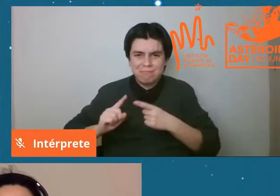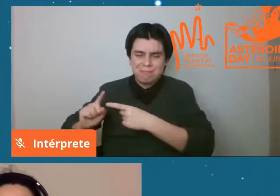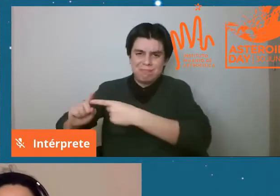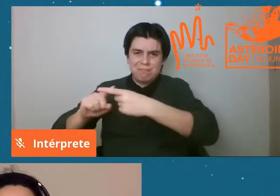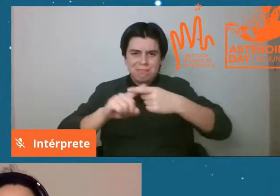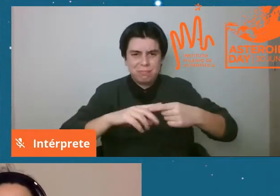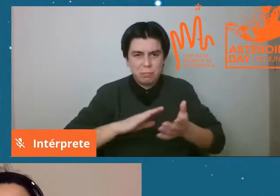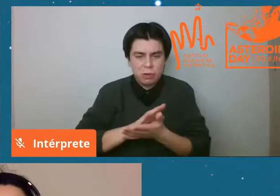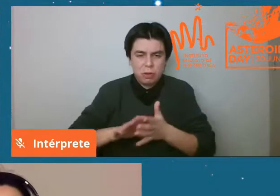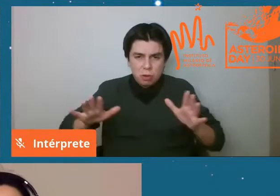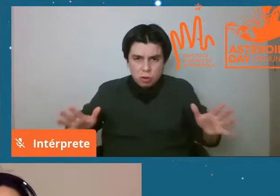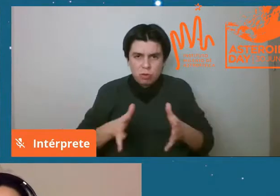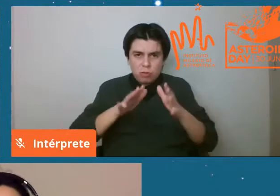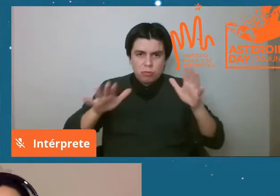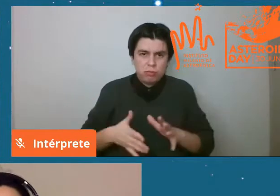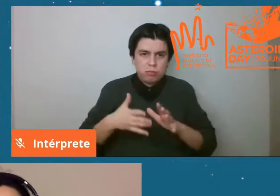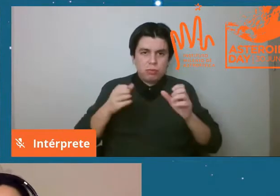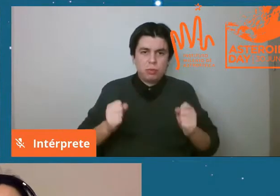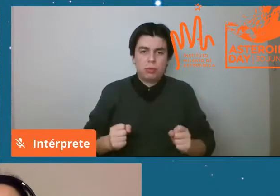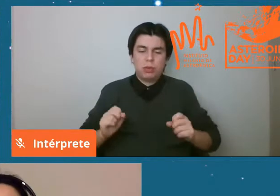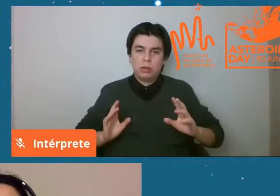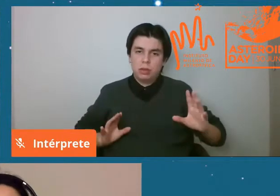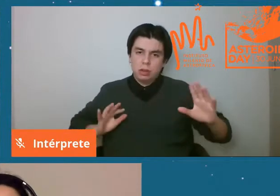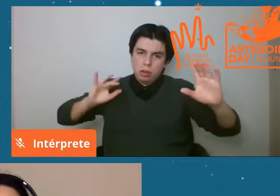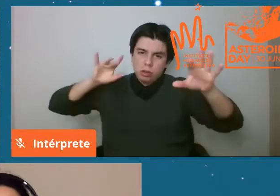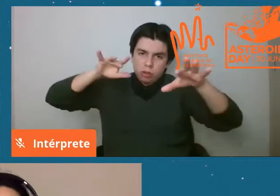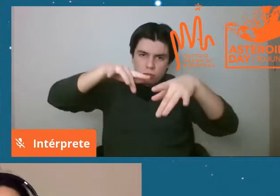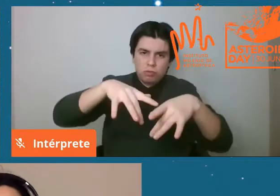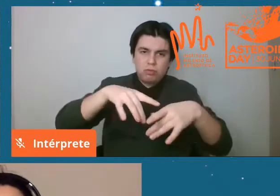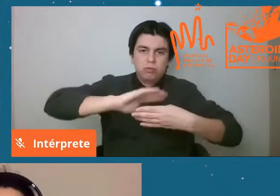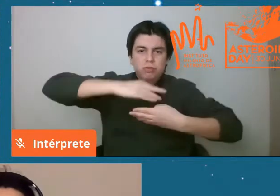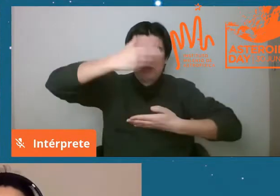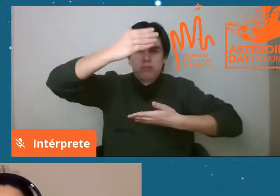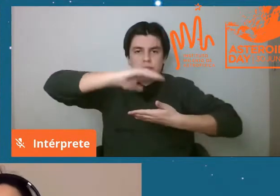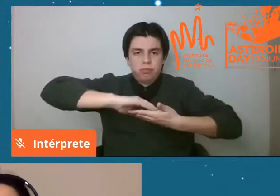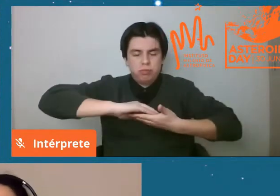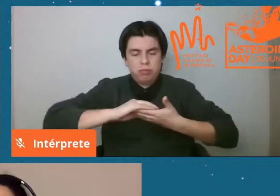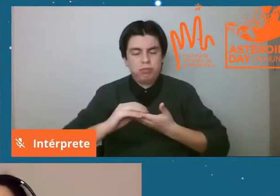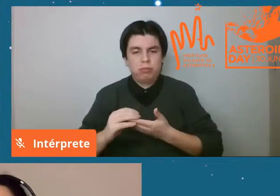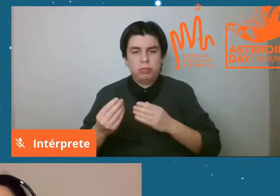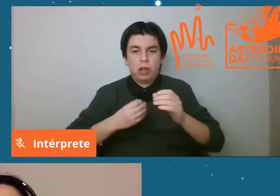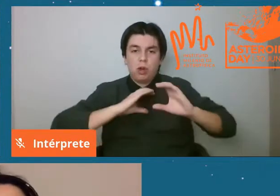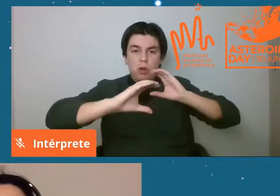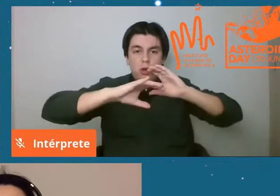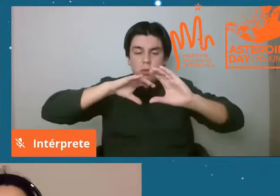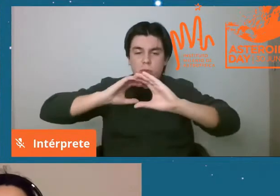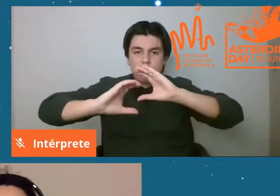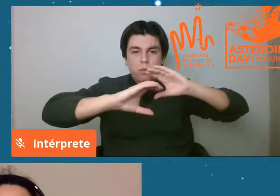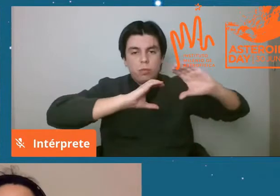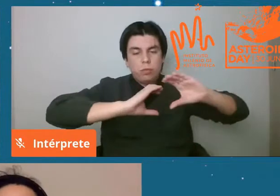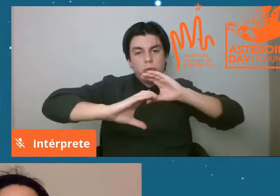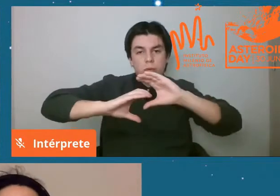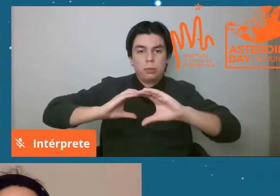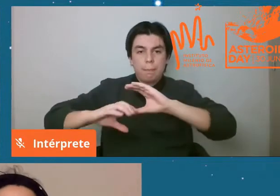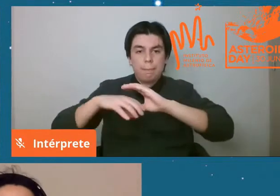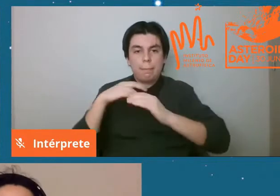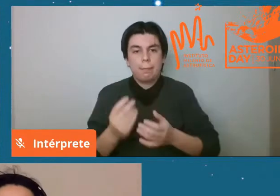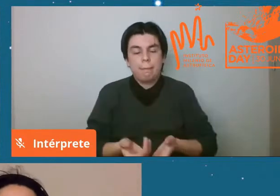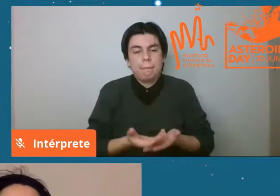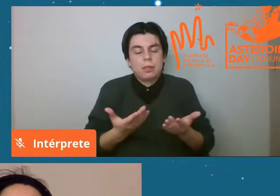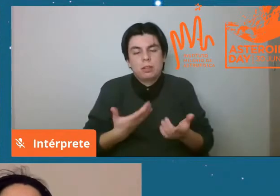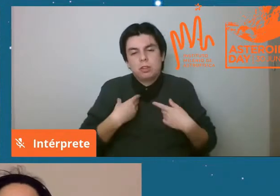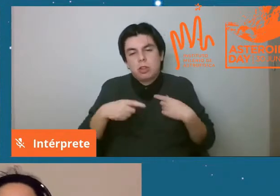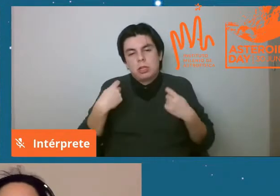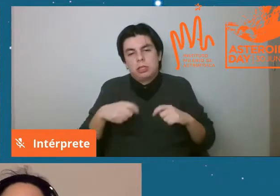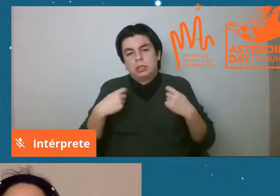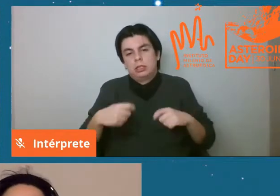hecho para trasladarnos a esta plataforma de comunicación virtual. Así que no, mucho, igual traté